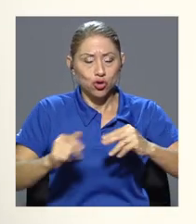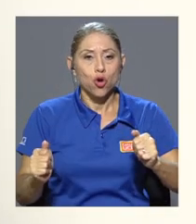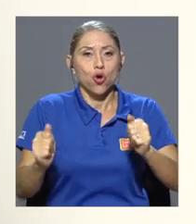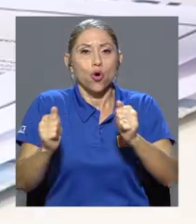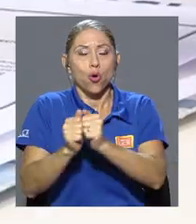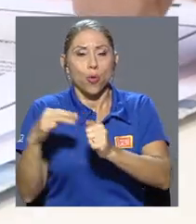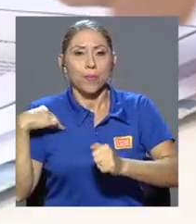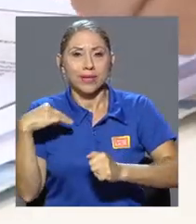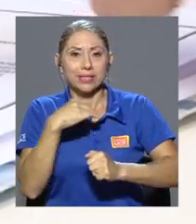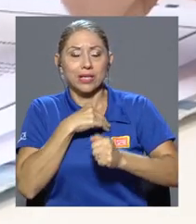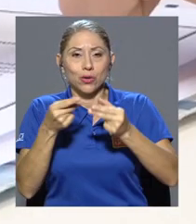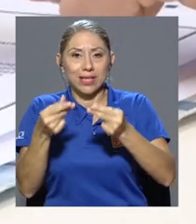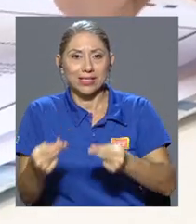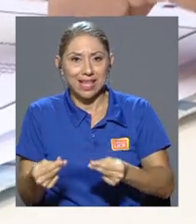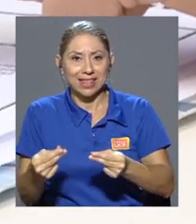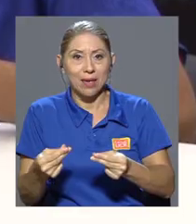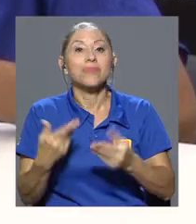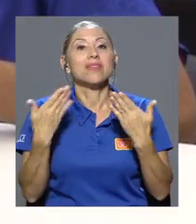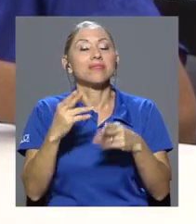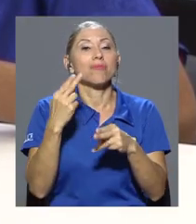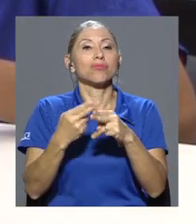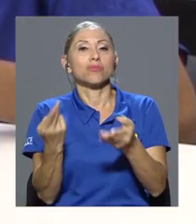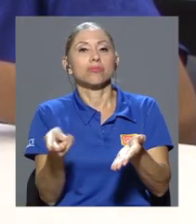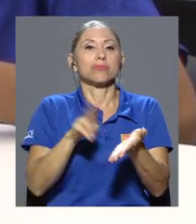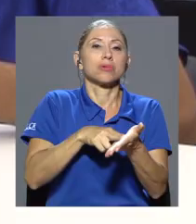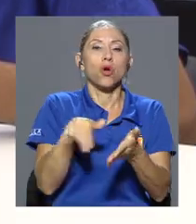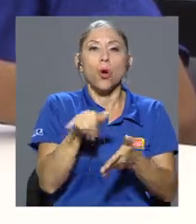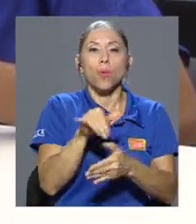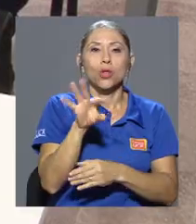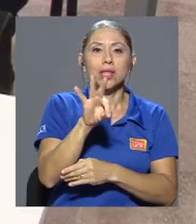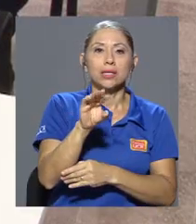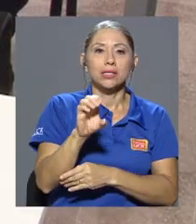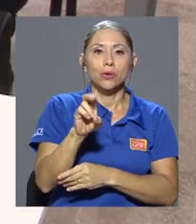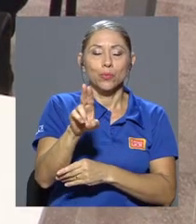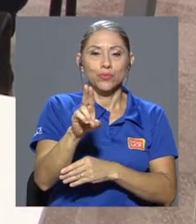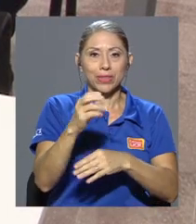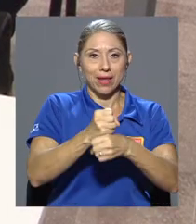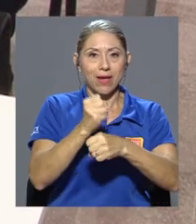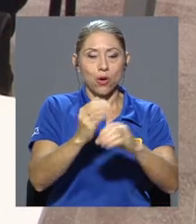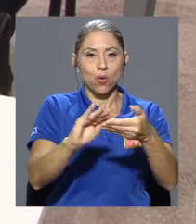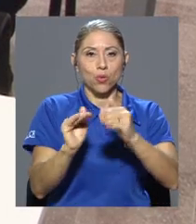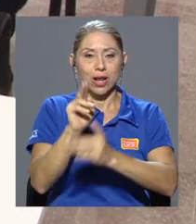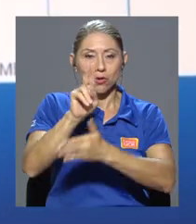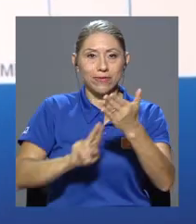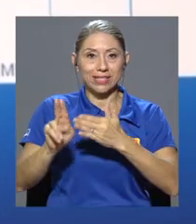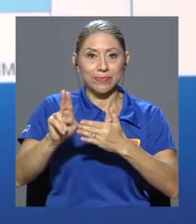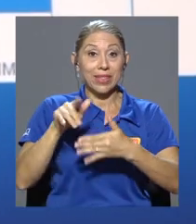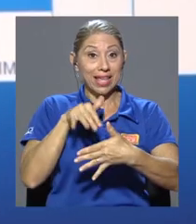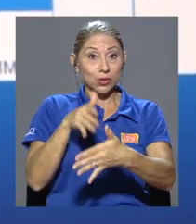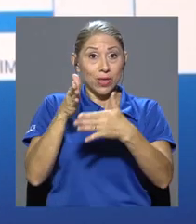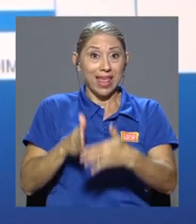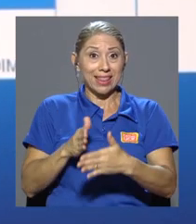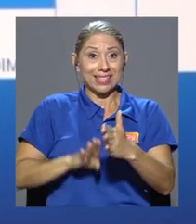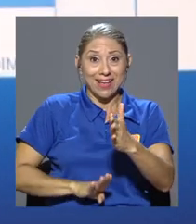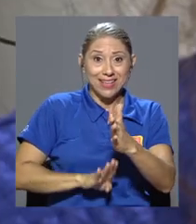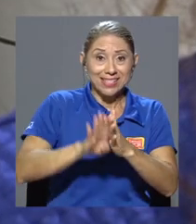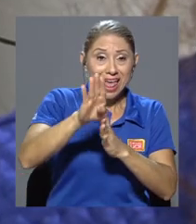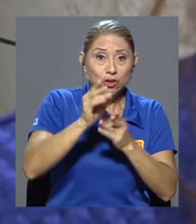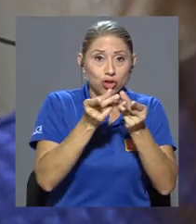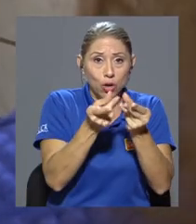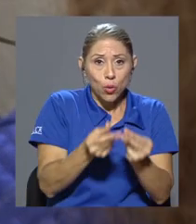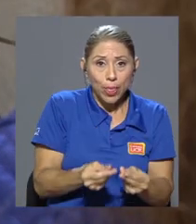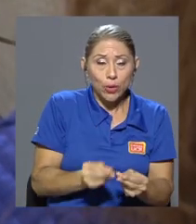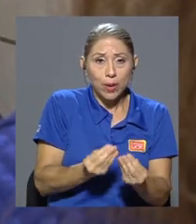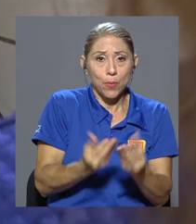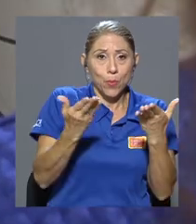conjunto con el Ministerio de Hacienda y está inscrito como un trabajo comunal universitario. Los estudiantes avanzados de la carrera de Contaduría Pública